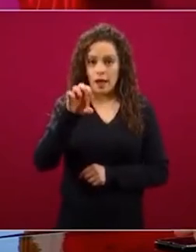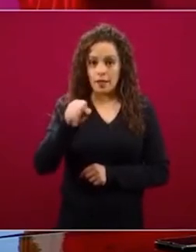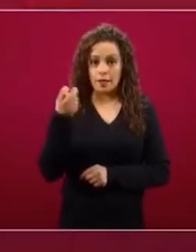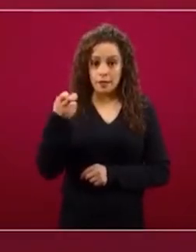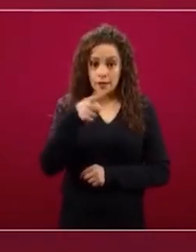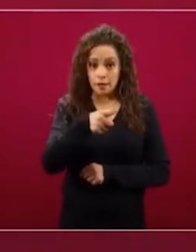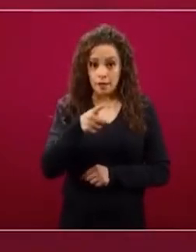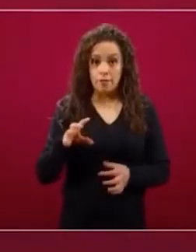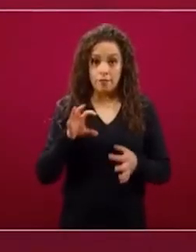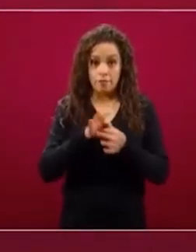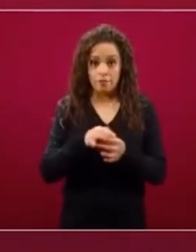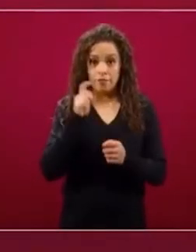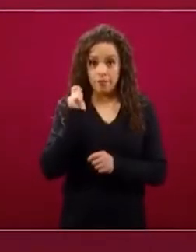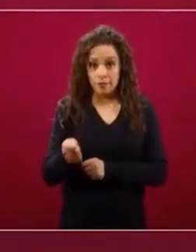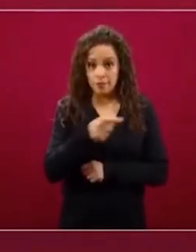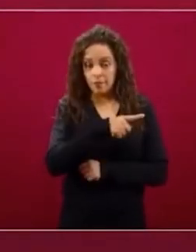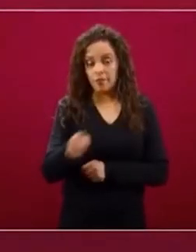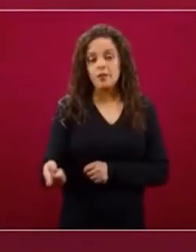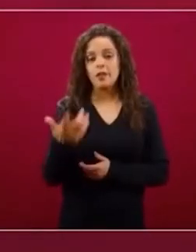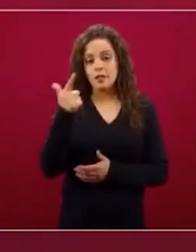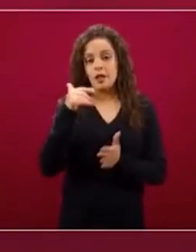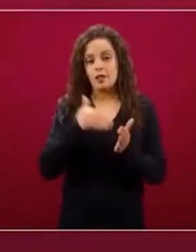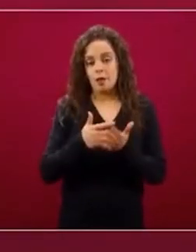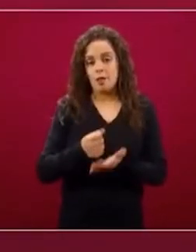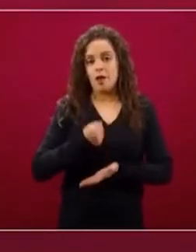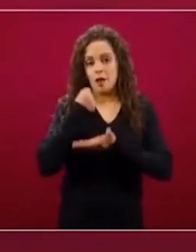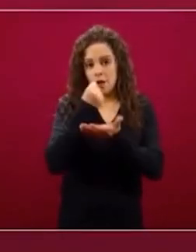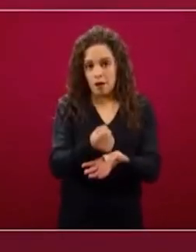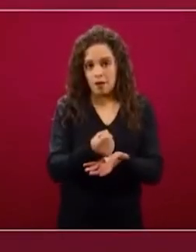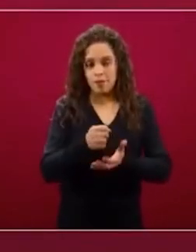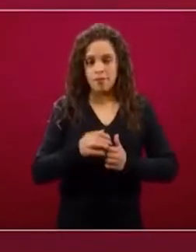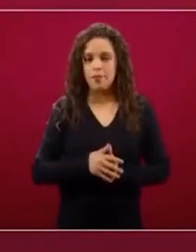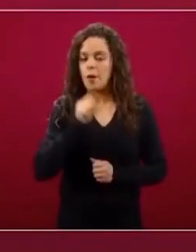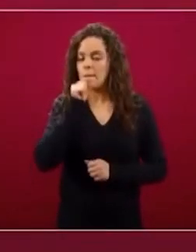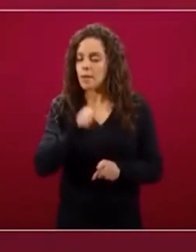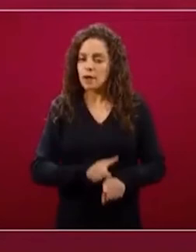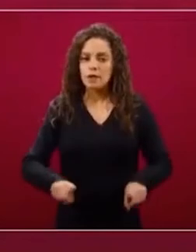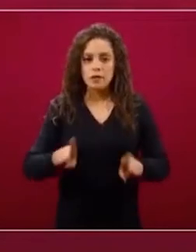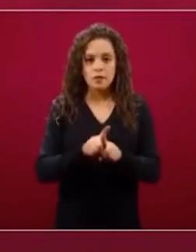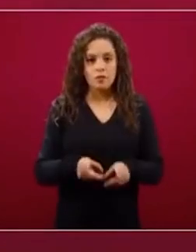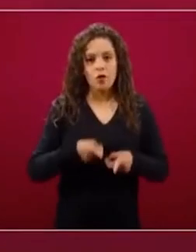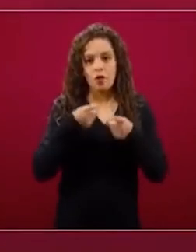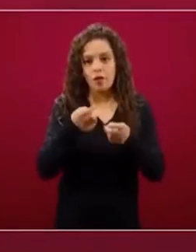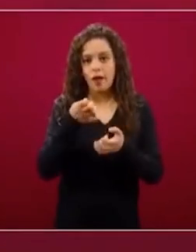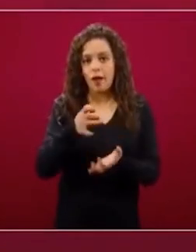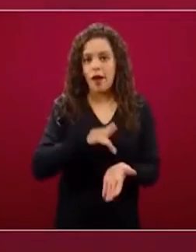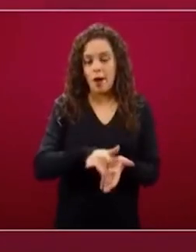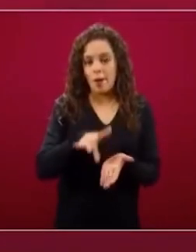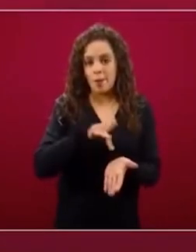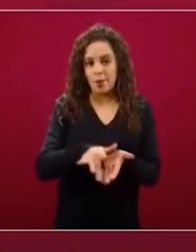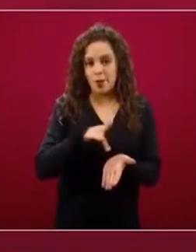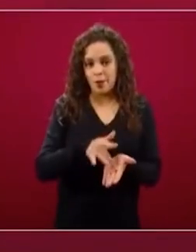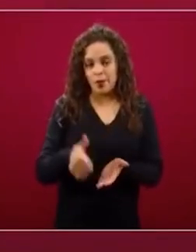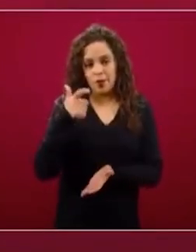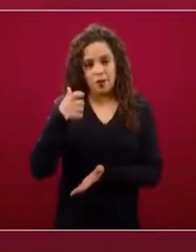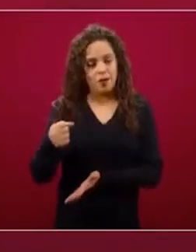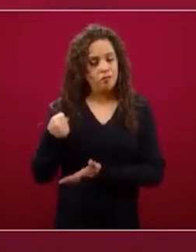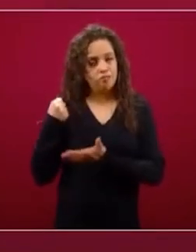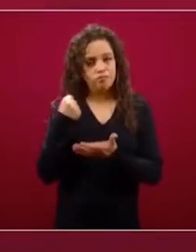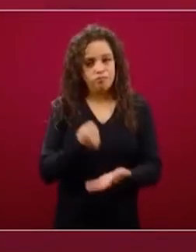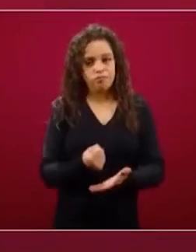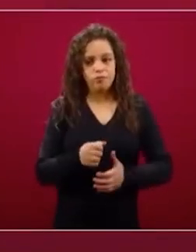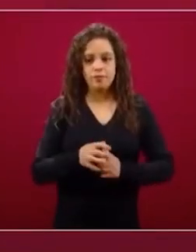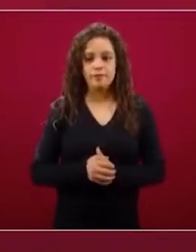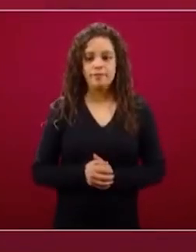trescientos pesos. Igualmente, se les está dando este respaldo, este apoyo antes de que empiece